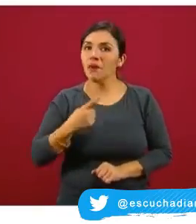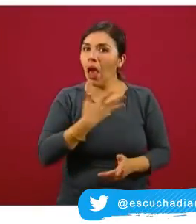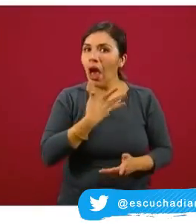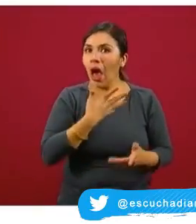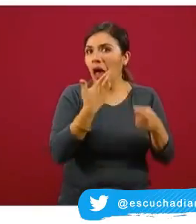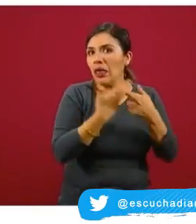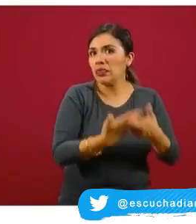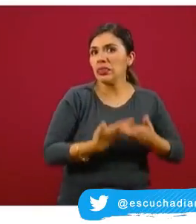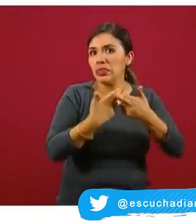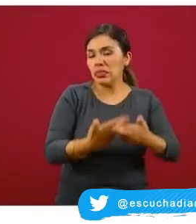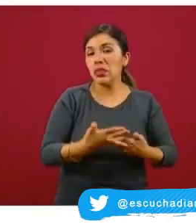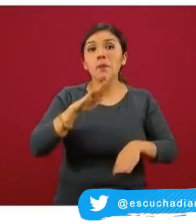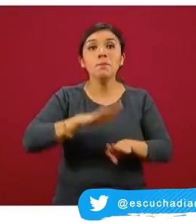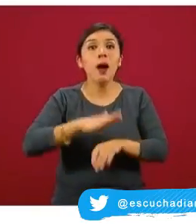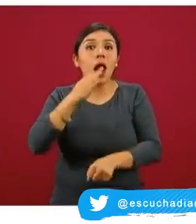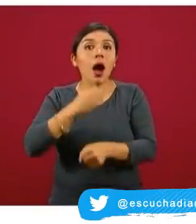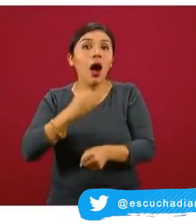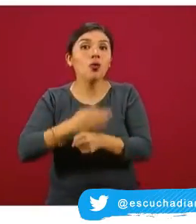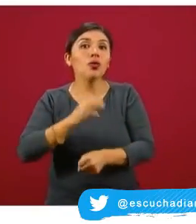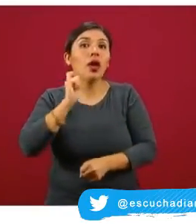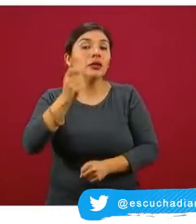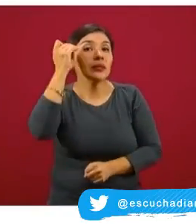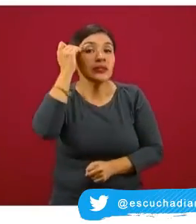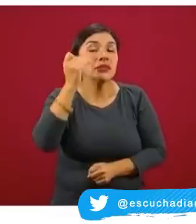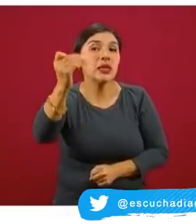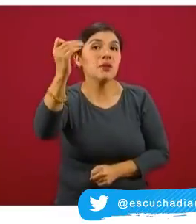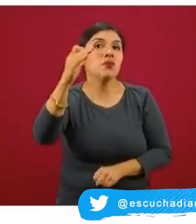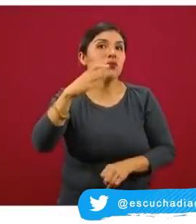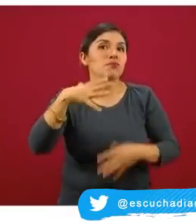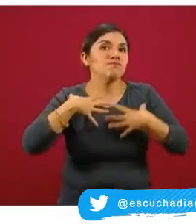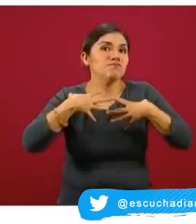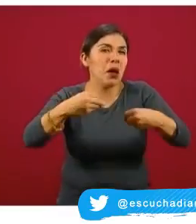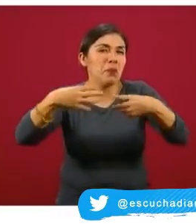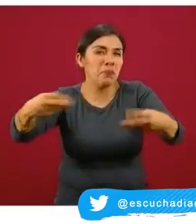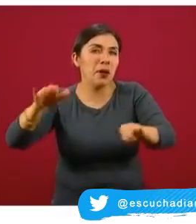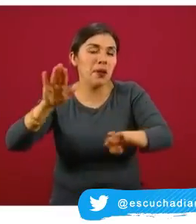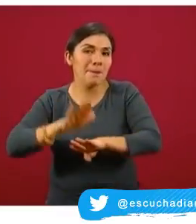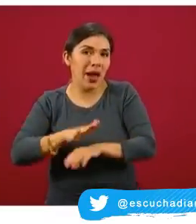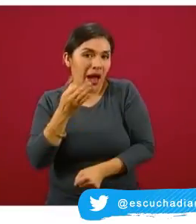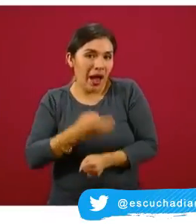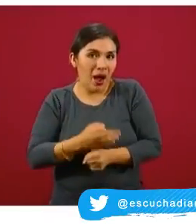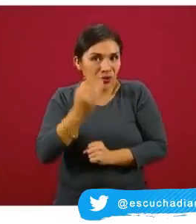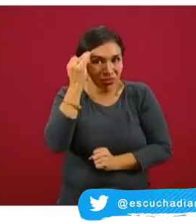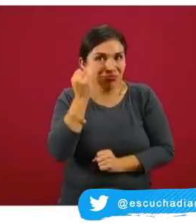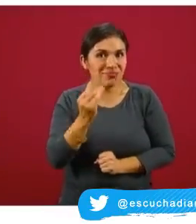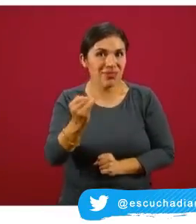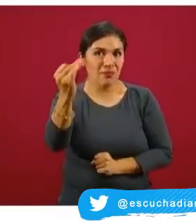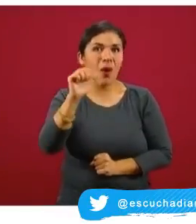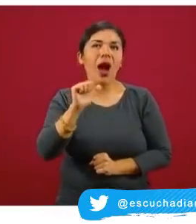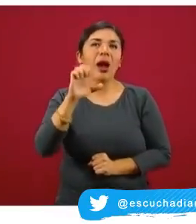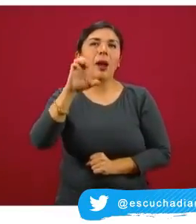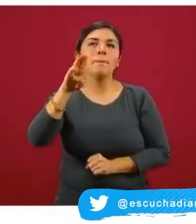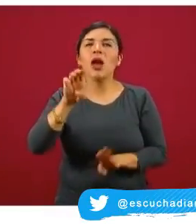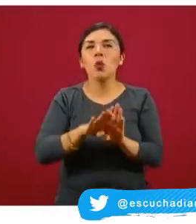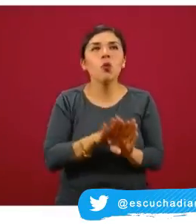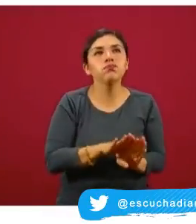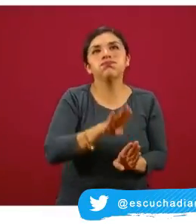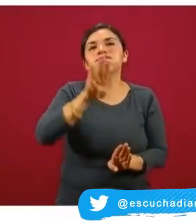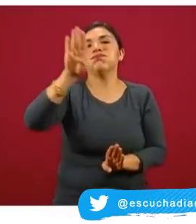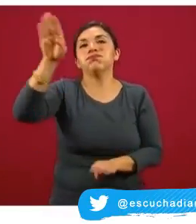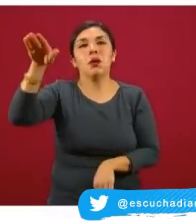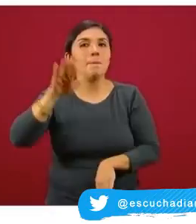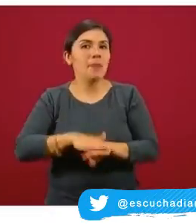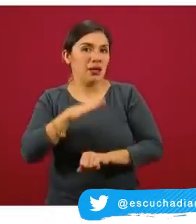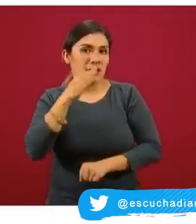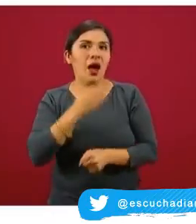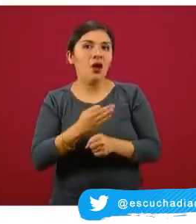disponibles, sobre todo cuando estamos en la mayor expresión de la epidemia, es decir, en el ACME o en el PICO, como ha